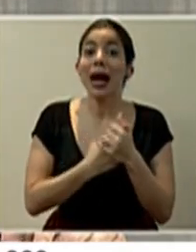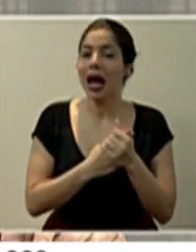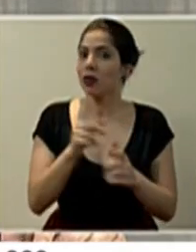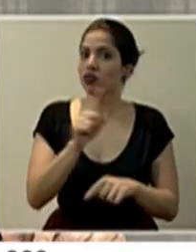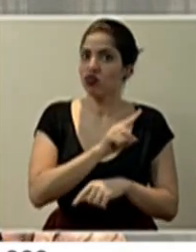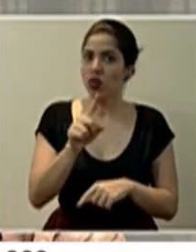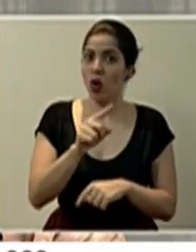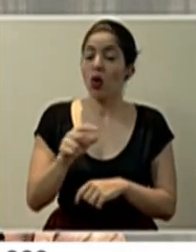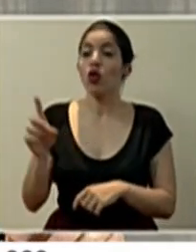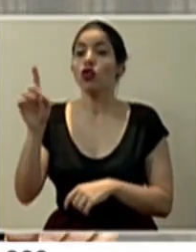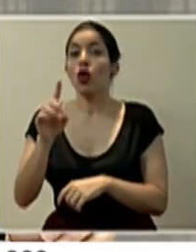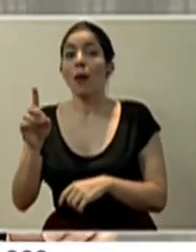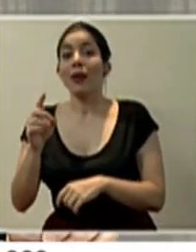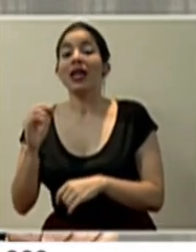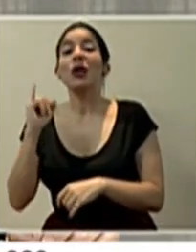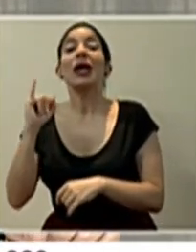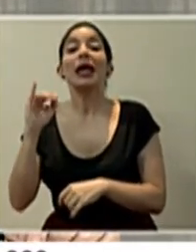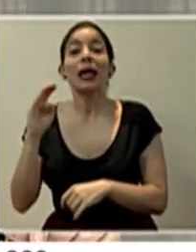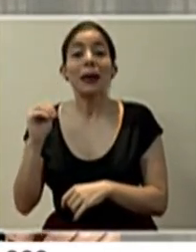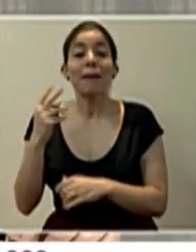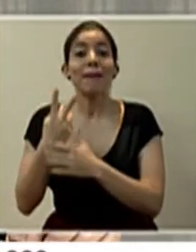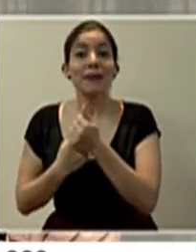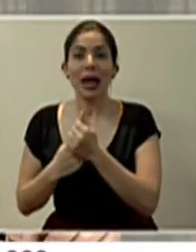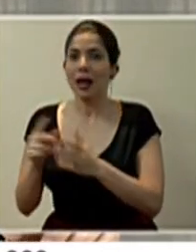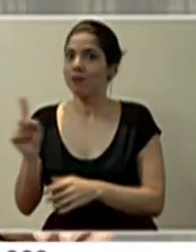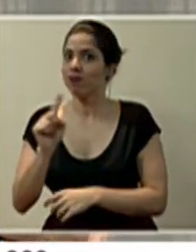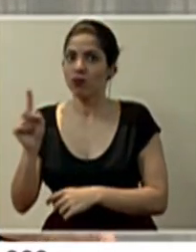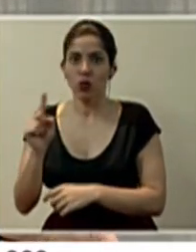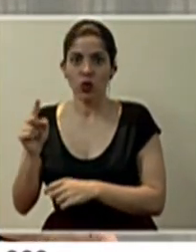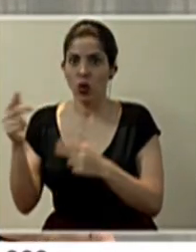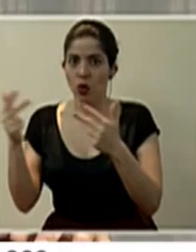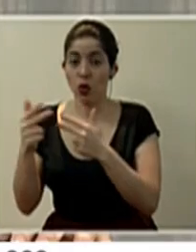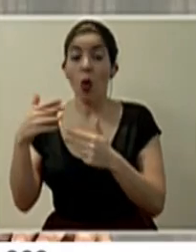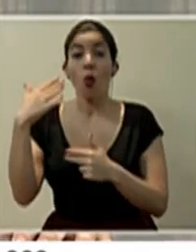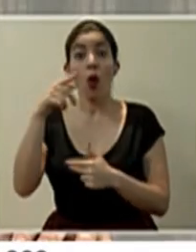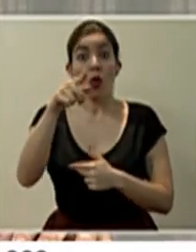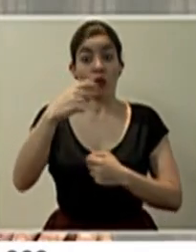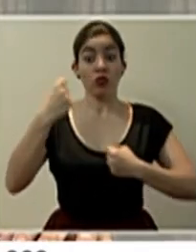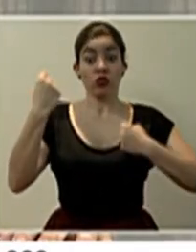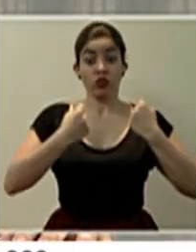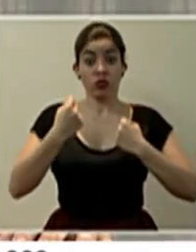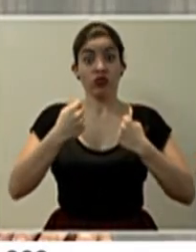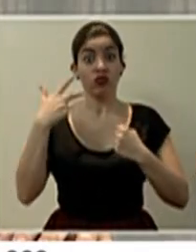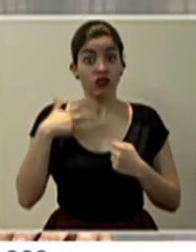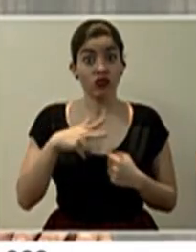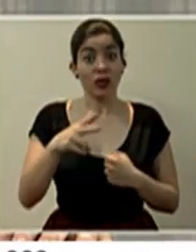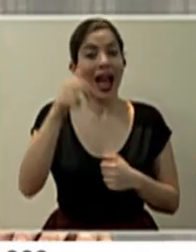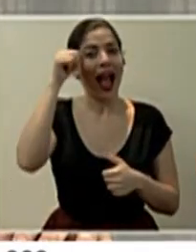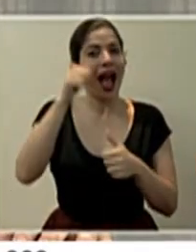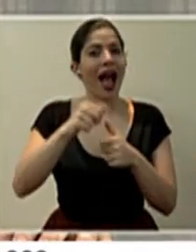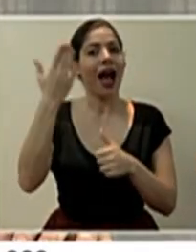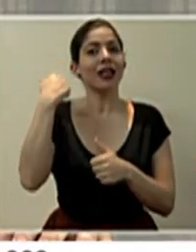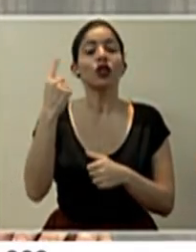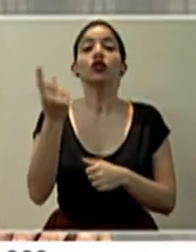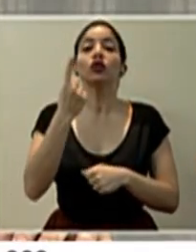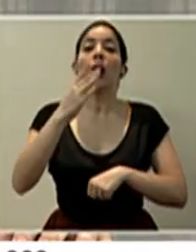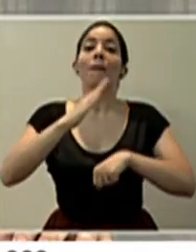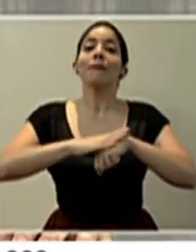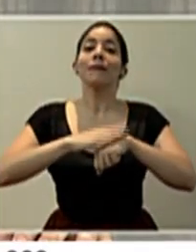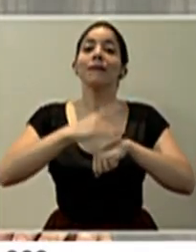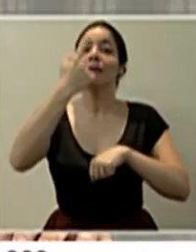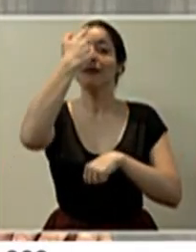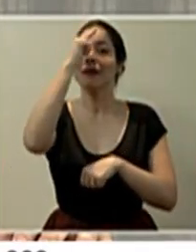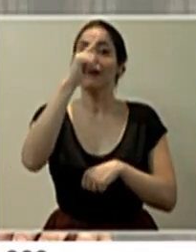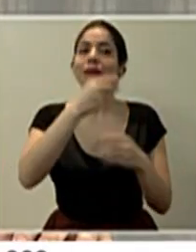circulan los impares. Pero cuando a le corresponde circular, recuerden que sólo se permitía para ir a comprar alimentación